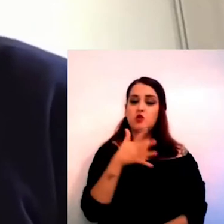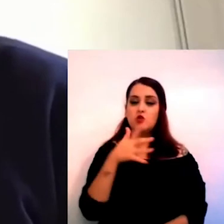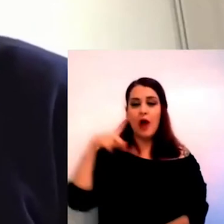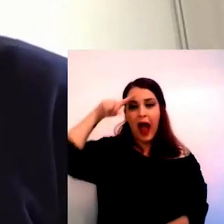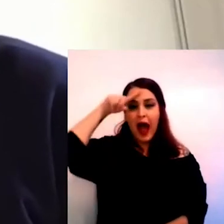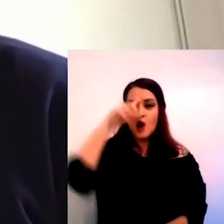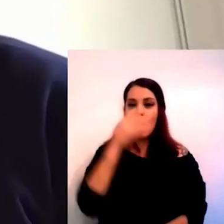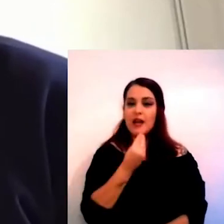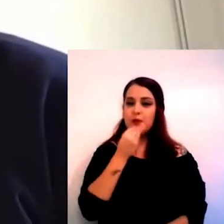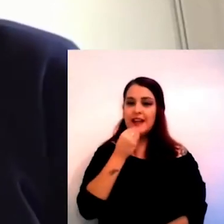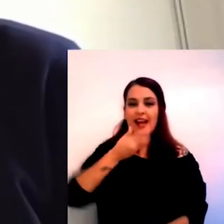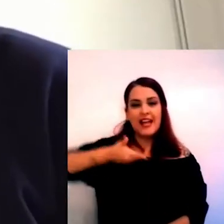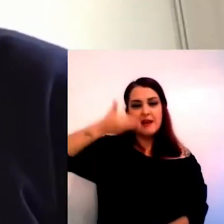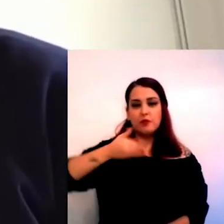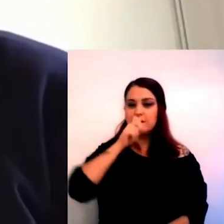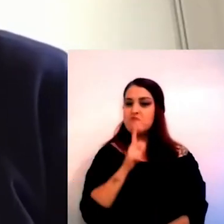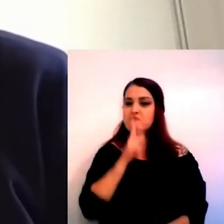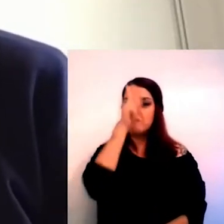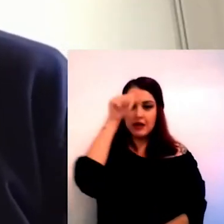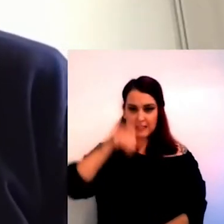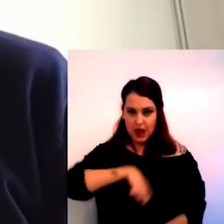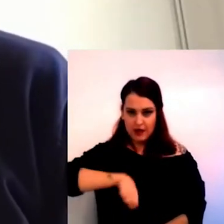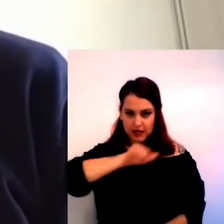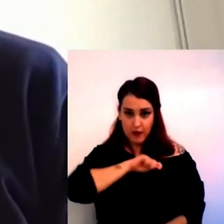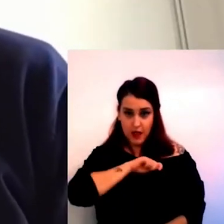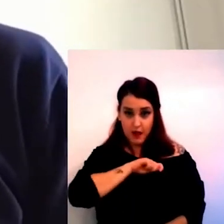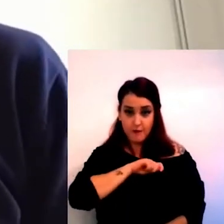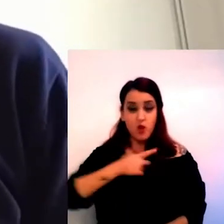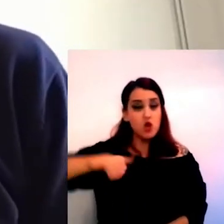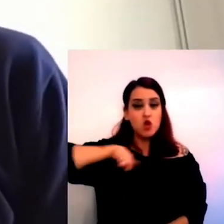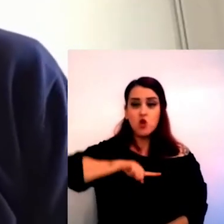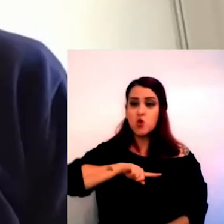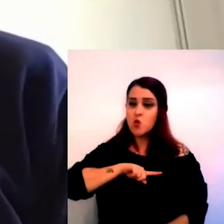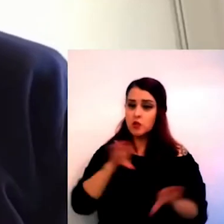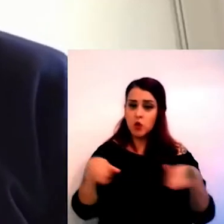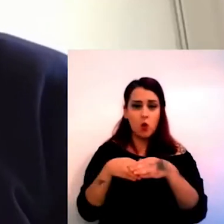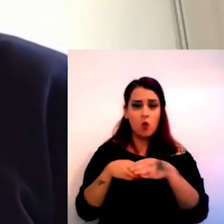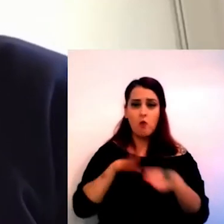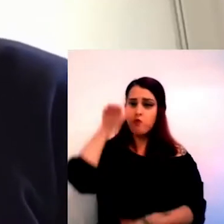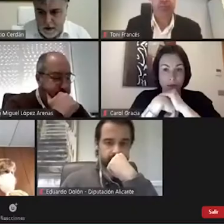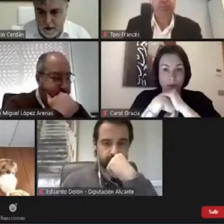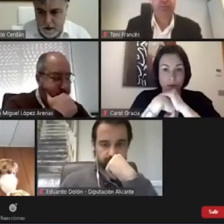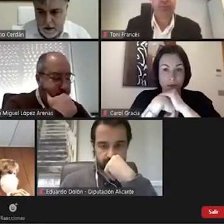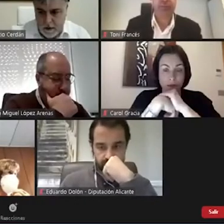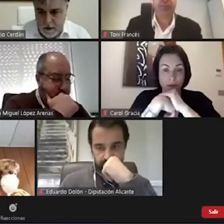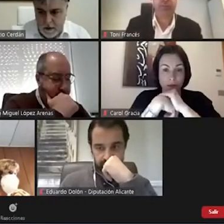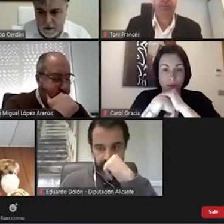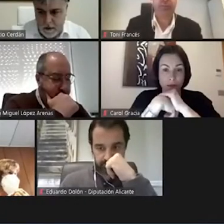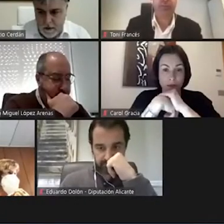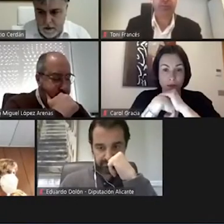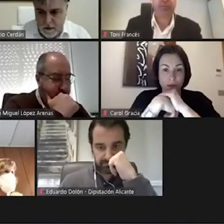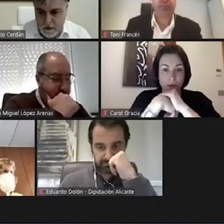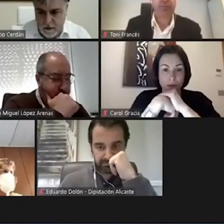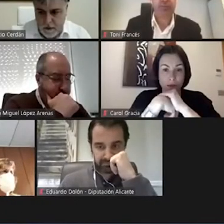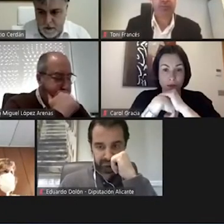de Ciudadanos, Javier Gutiérrez, ha calificado de delirante la situación generada por el ministro de Consumo, Alberto Garzón, al